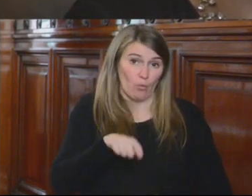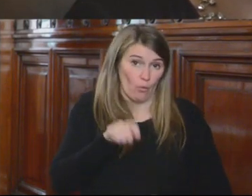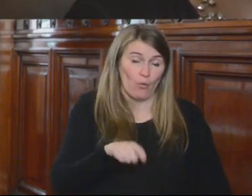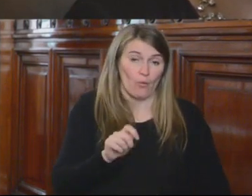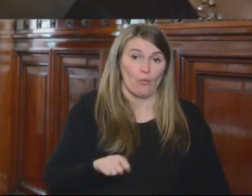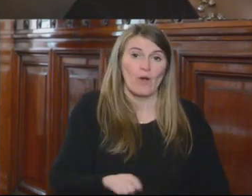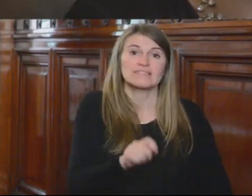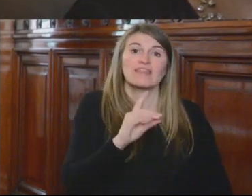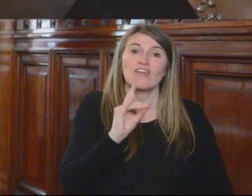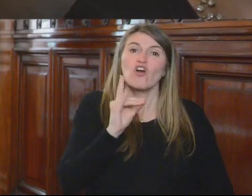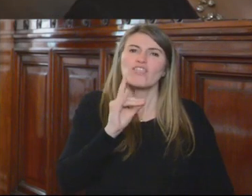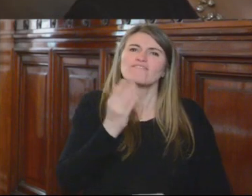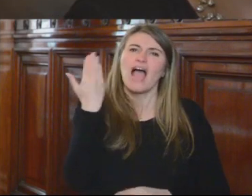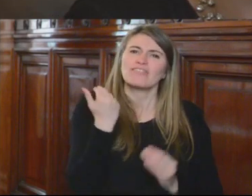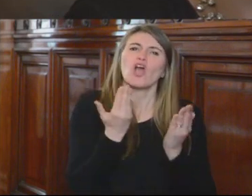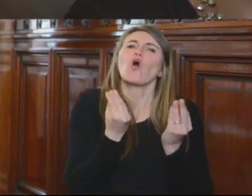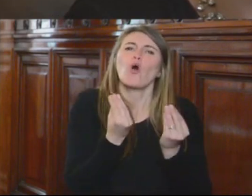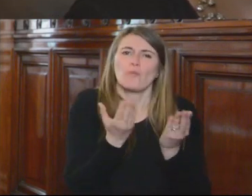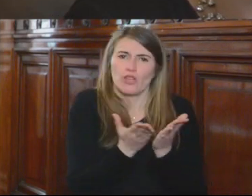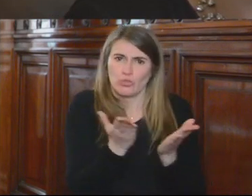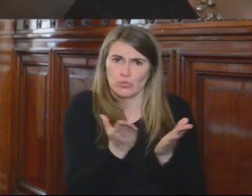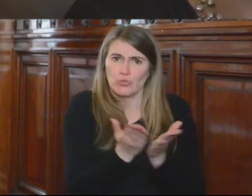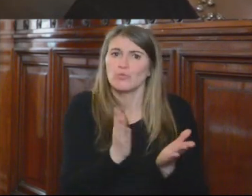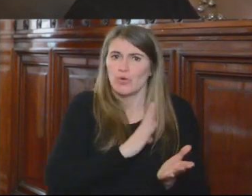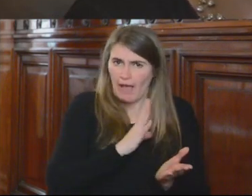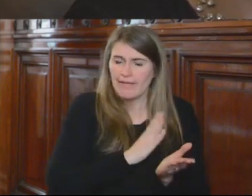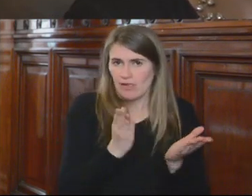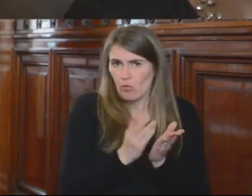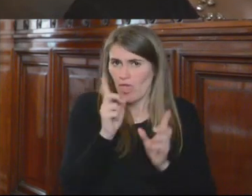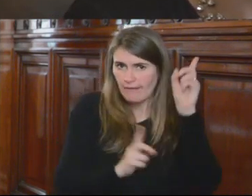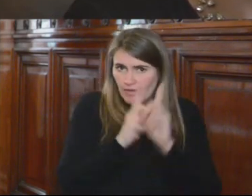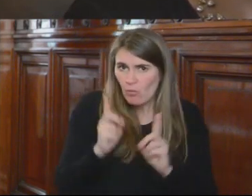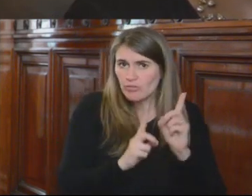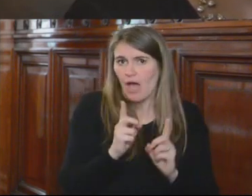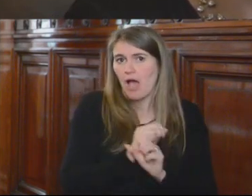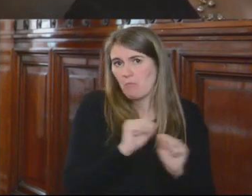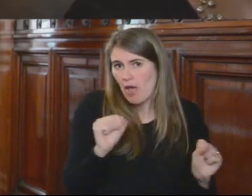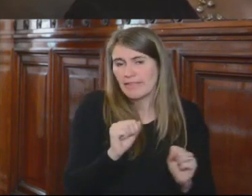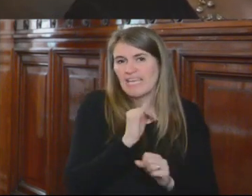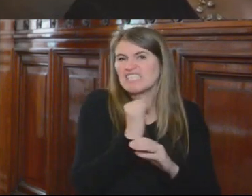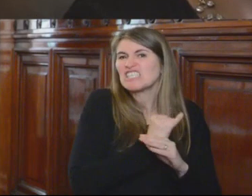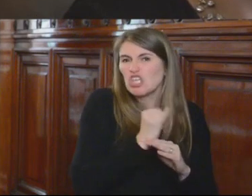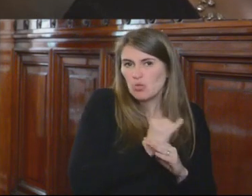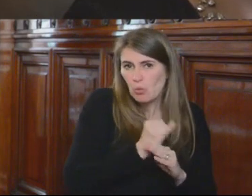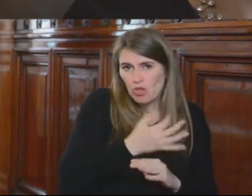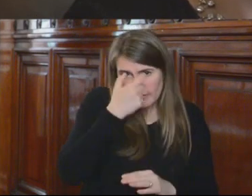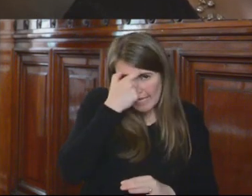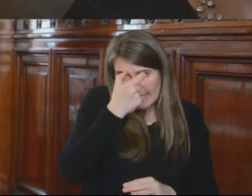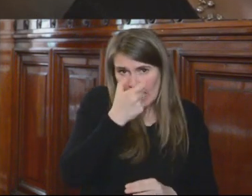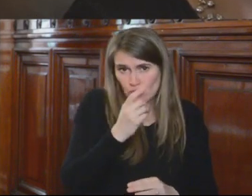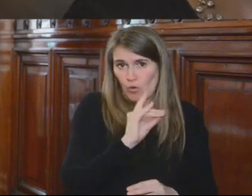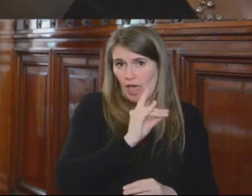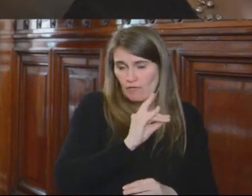a través de los mecanismos previstos por la ley, sea a través del Instituto de la Judicatura de Bolivia, a través de